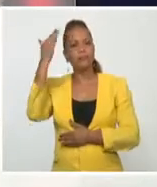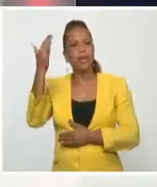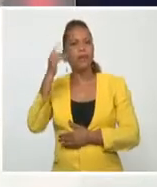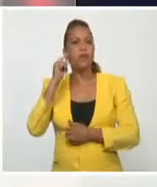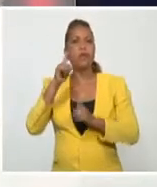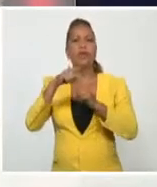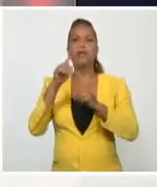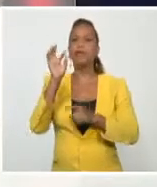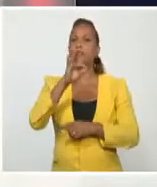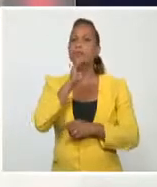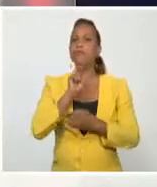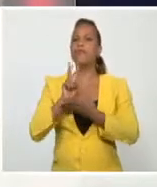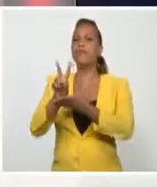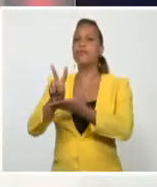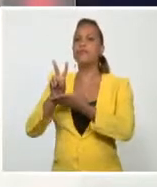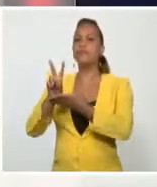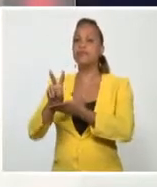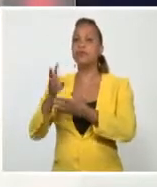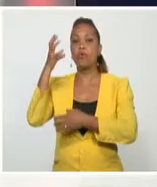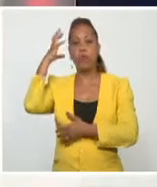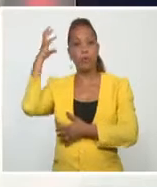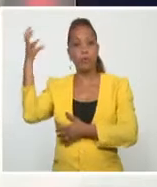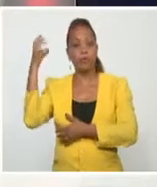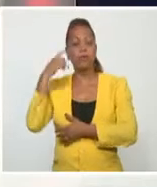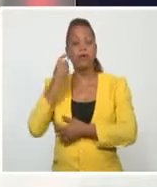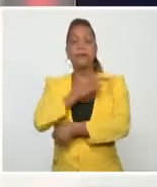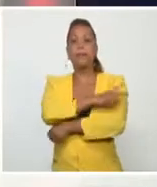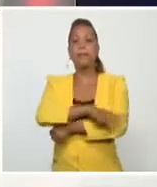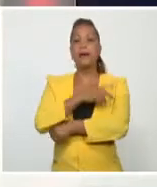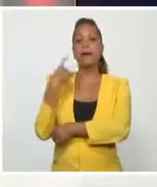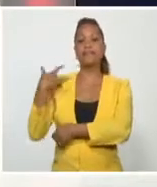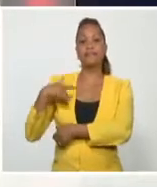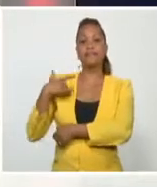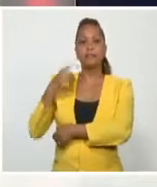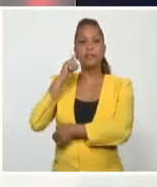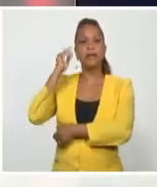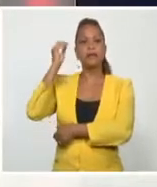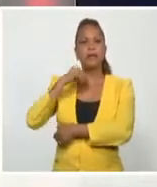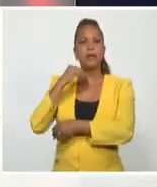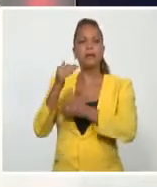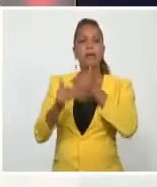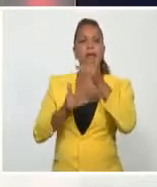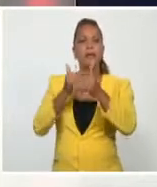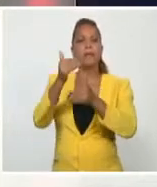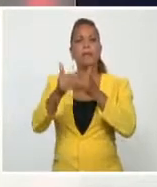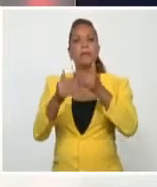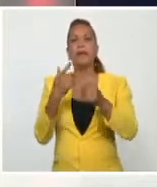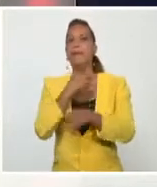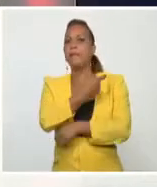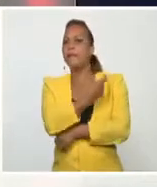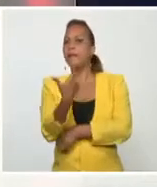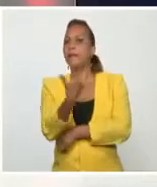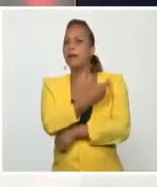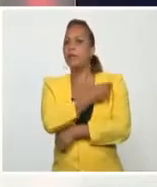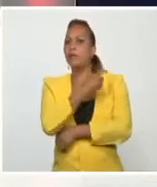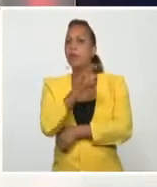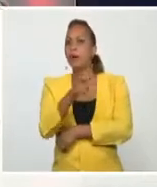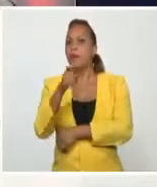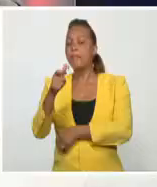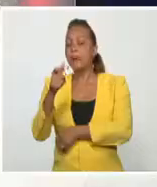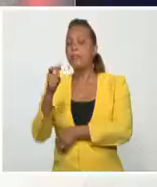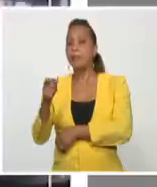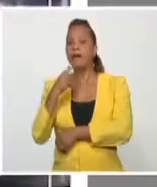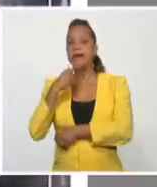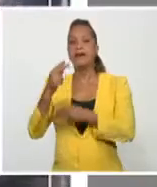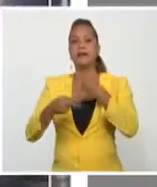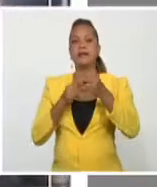visita de autoridades del gobierno argentino para conocer sobre los avances de los candidatos vacunales anti-COVID-19 desarrollados en la Mayor de